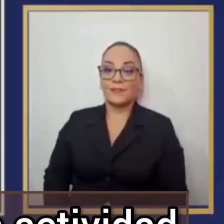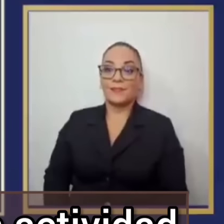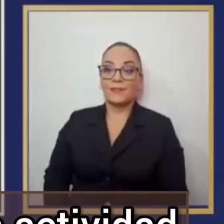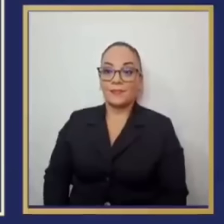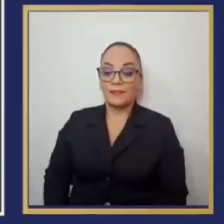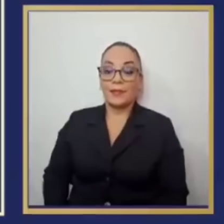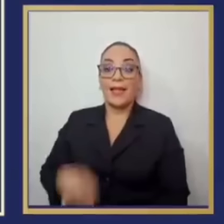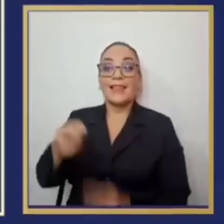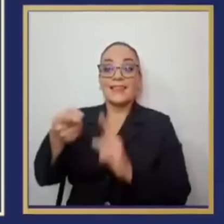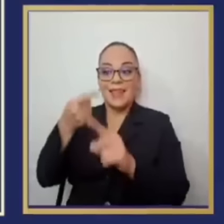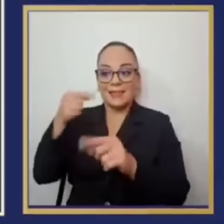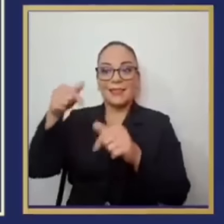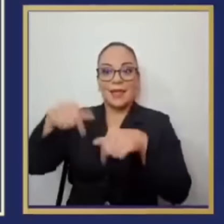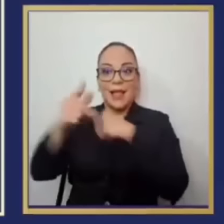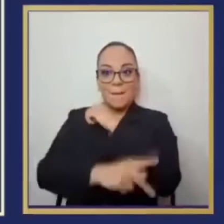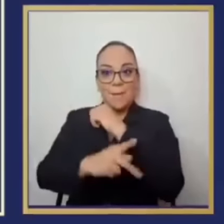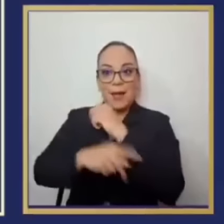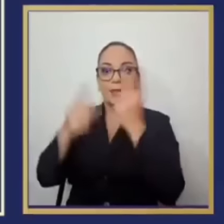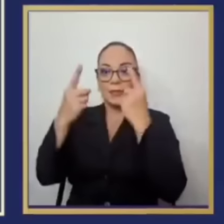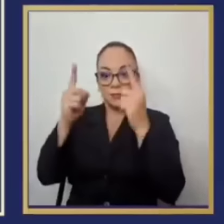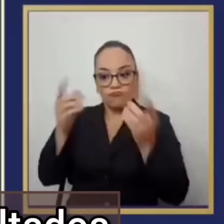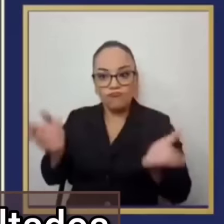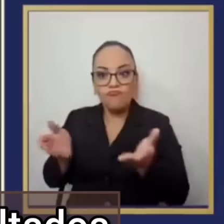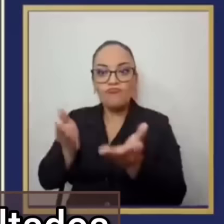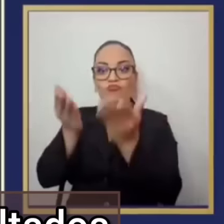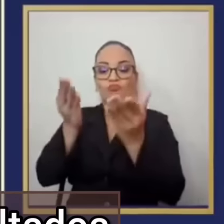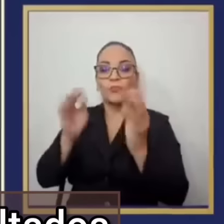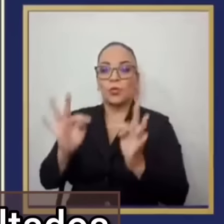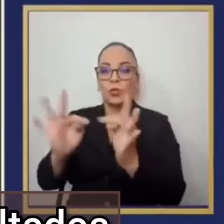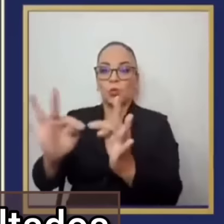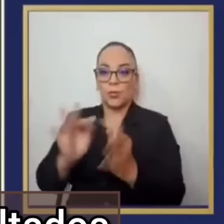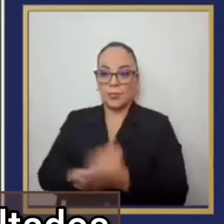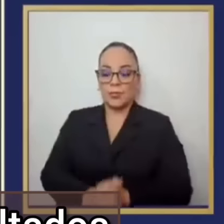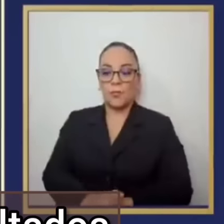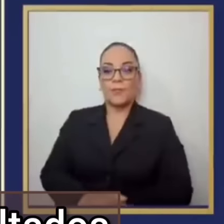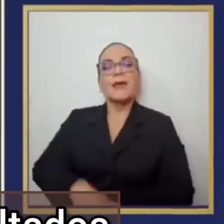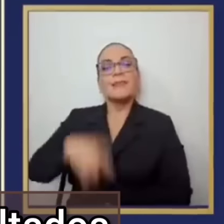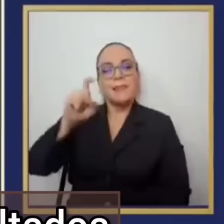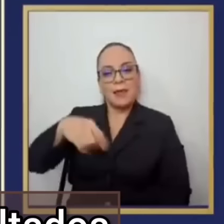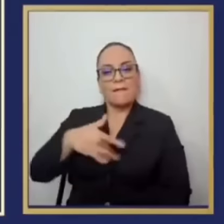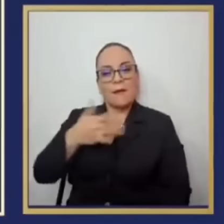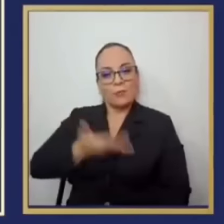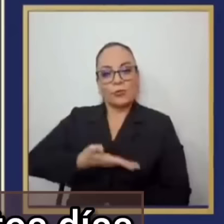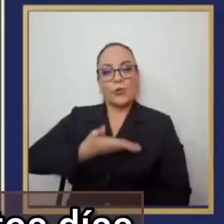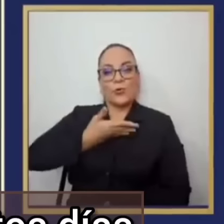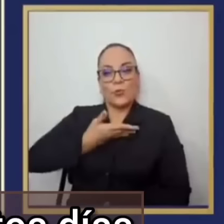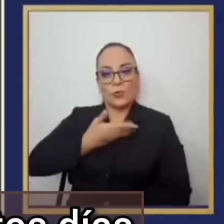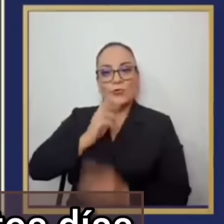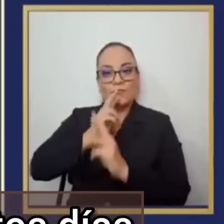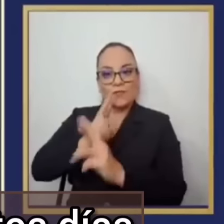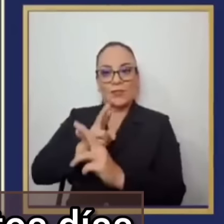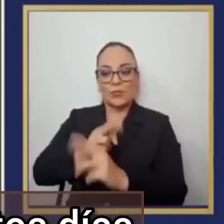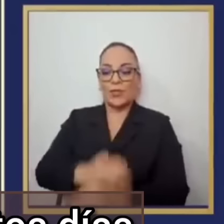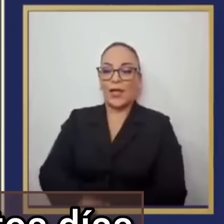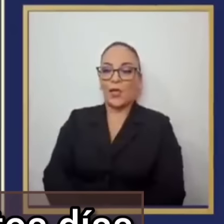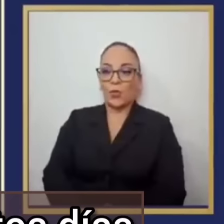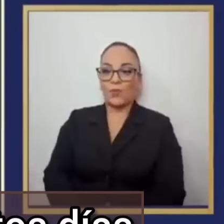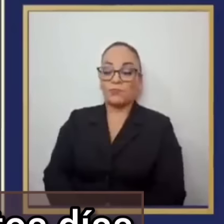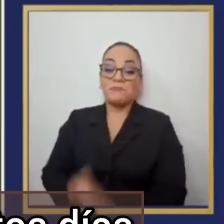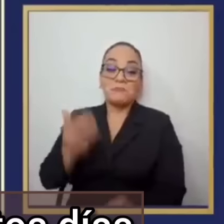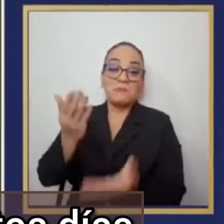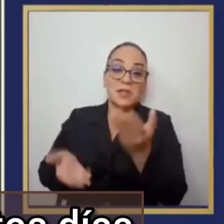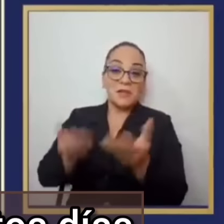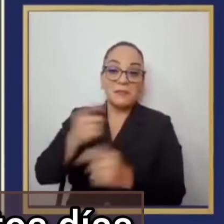esta actividad. Tenemos que sentirnos orgullosos de sus resultados. Probablemente ustedes han oído